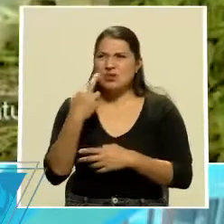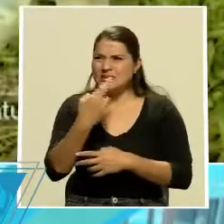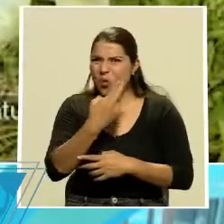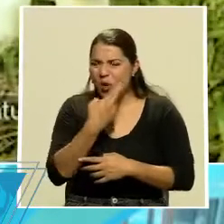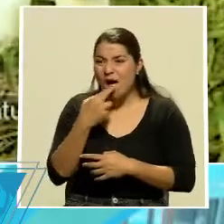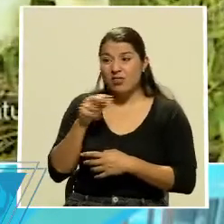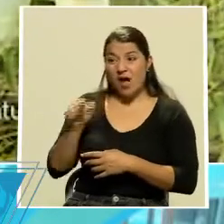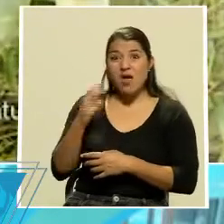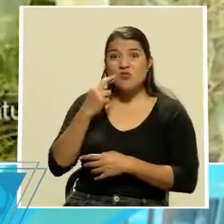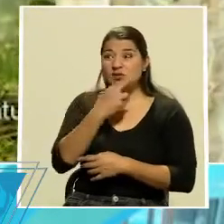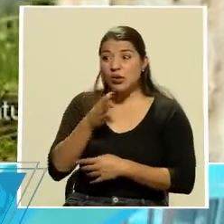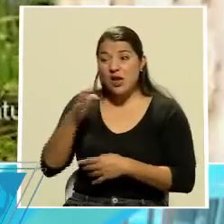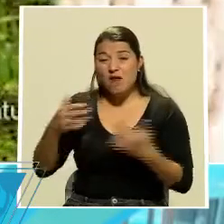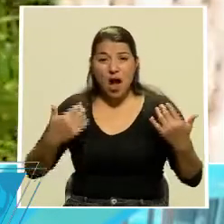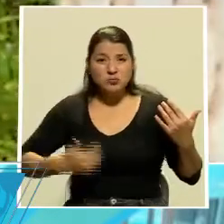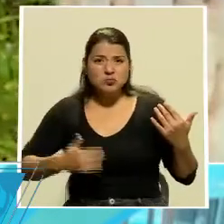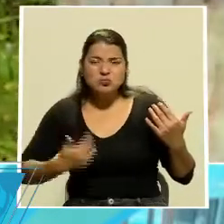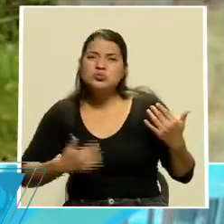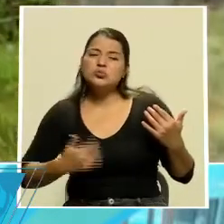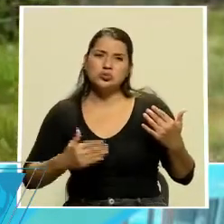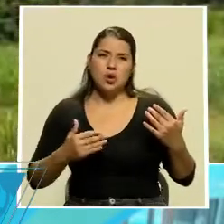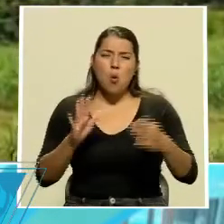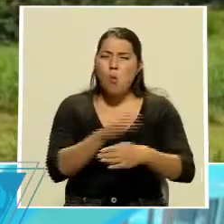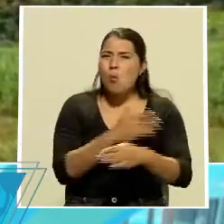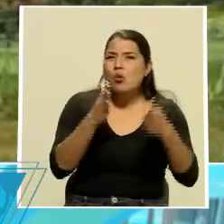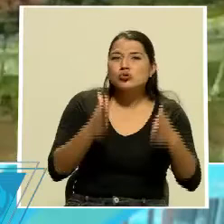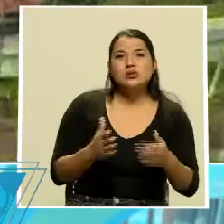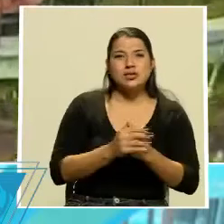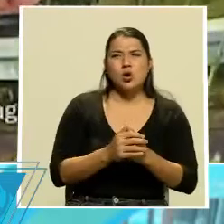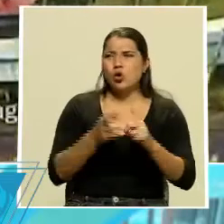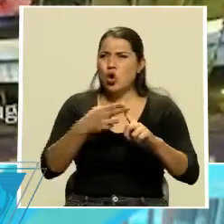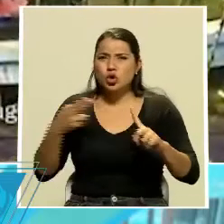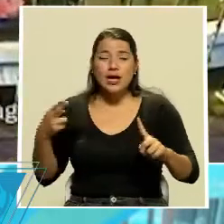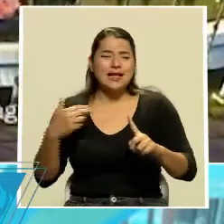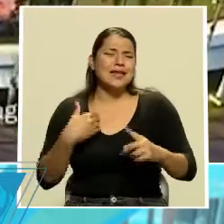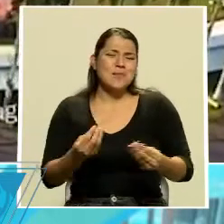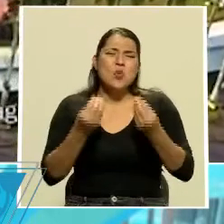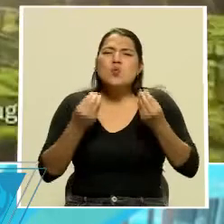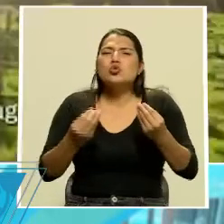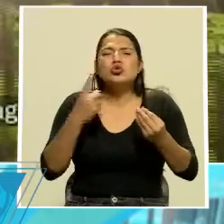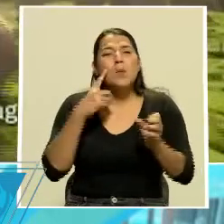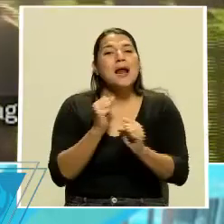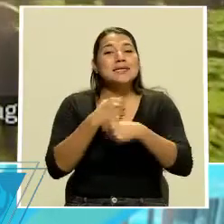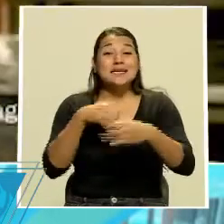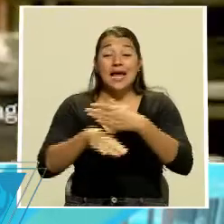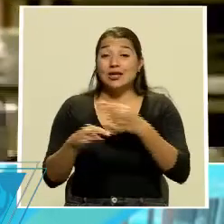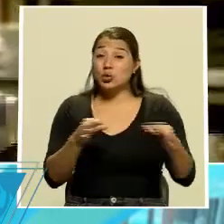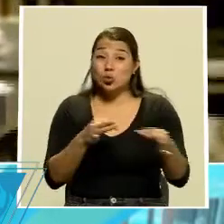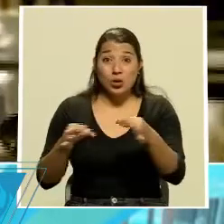músicos en los hoteles de la zona. O sea, tenemos muchísimo que hacer en Turrialba. Y tenemos una gran ventaja.